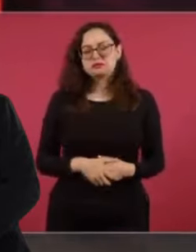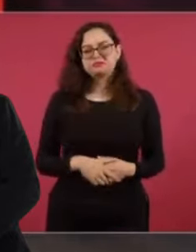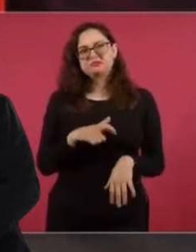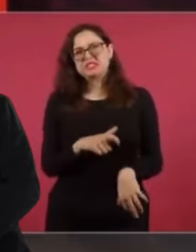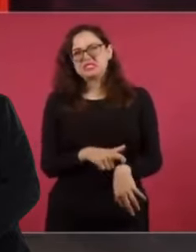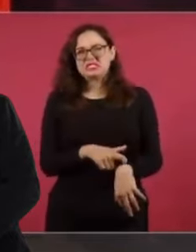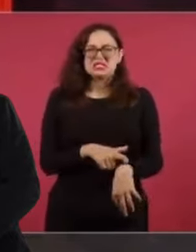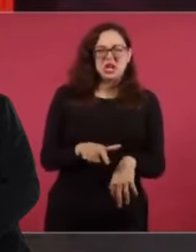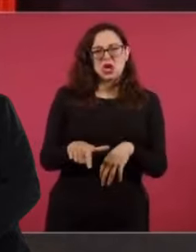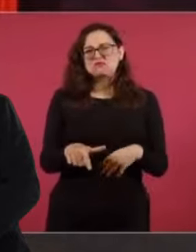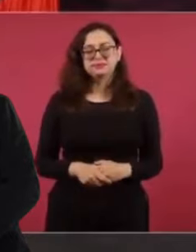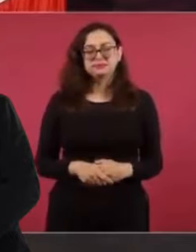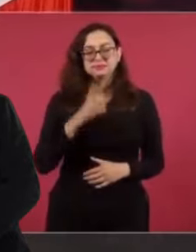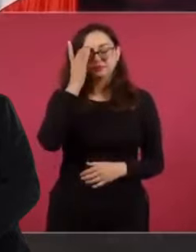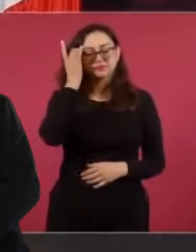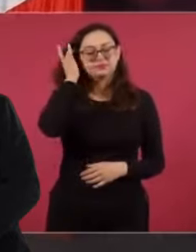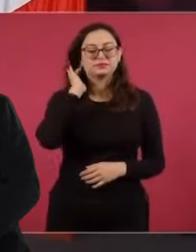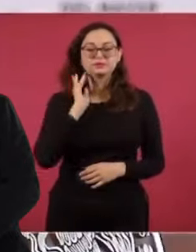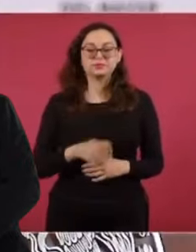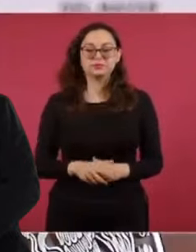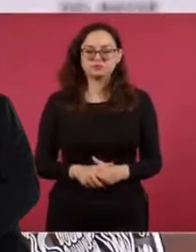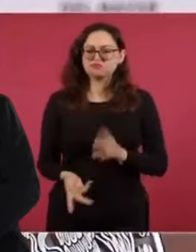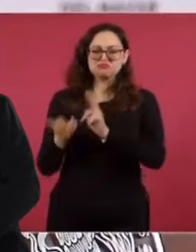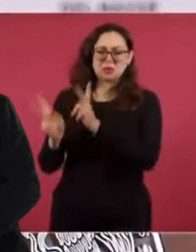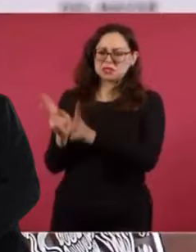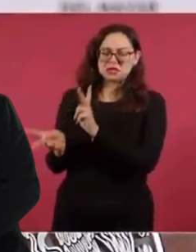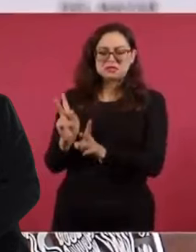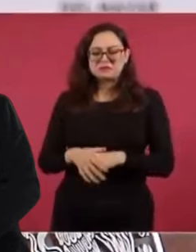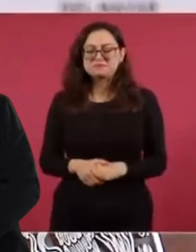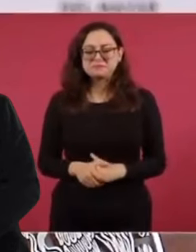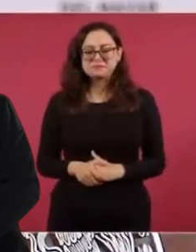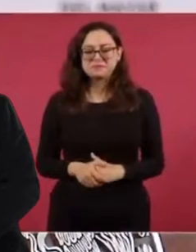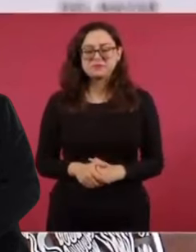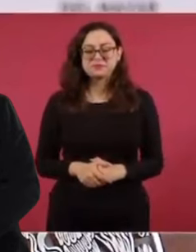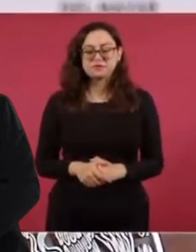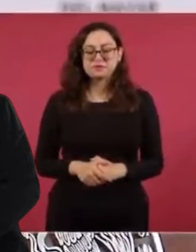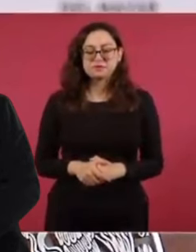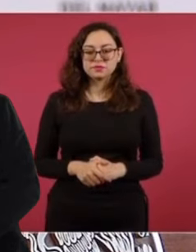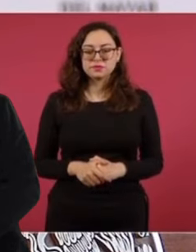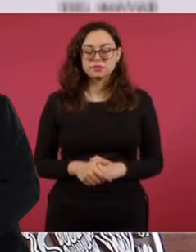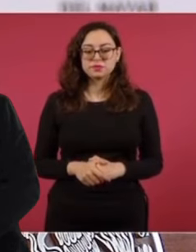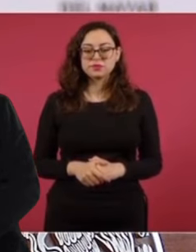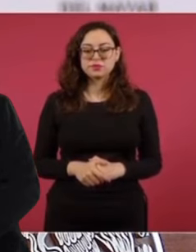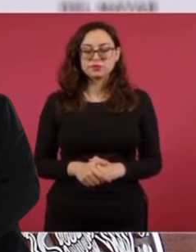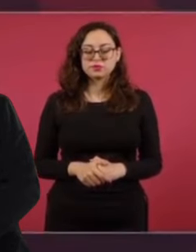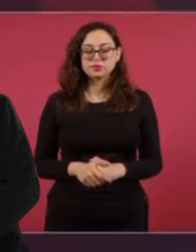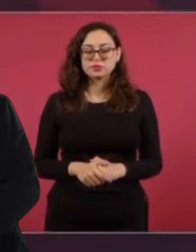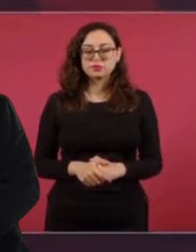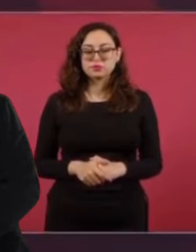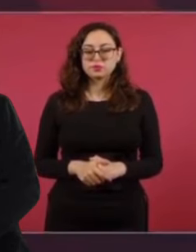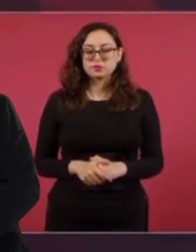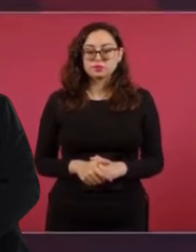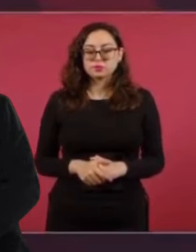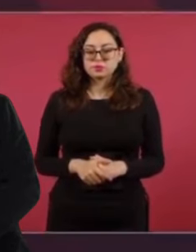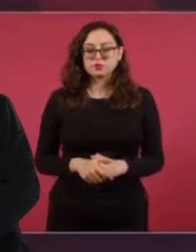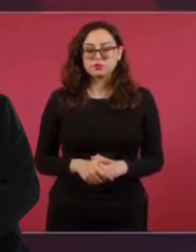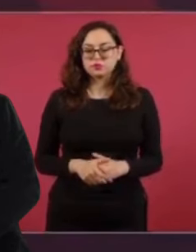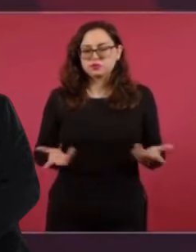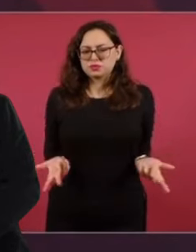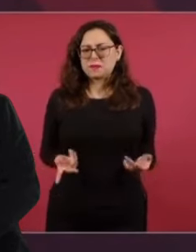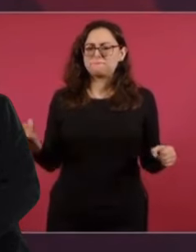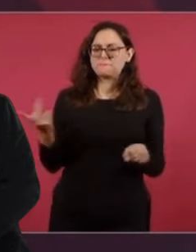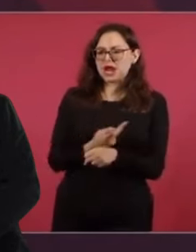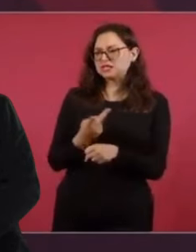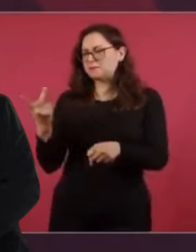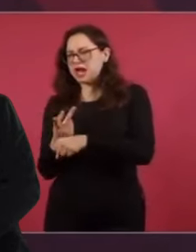como a las dos de la tarde. Vamos a platicar sobre las posturas que se